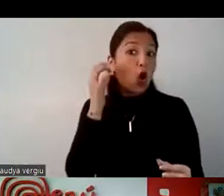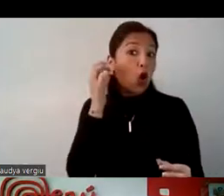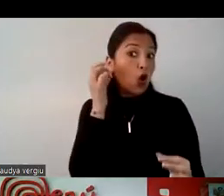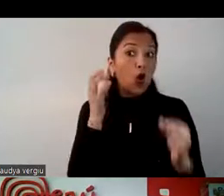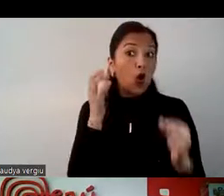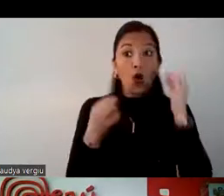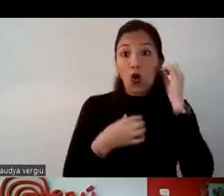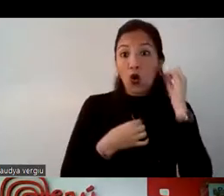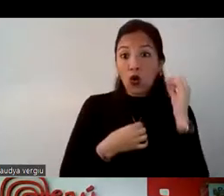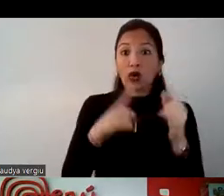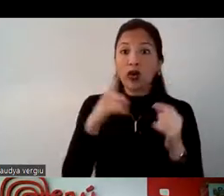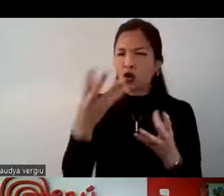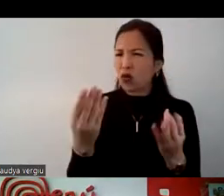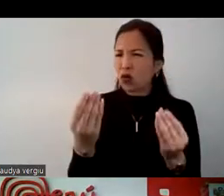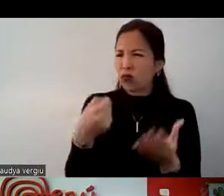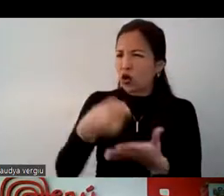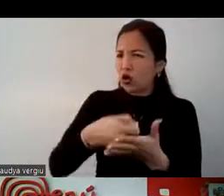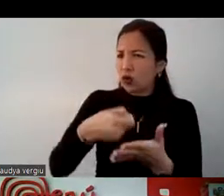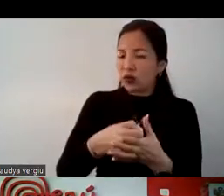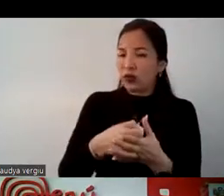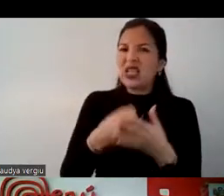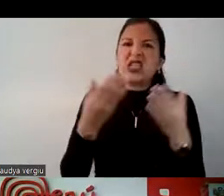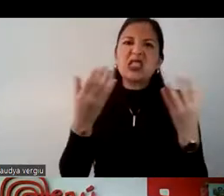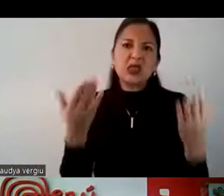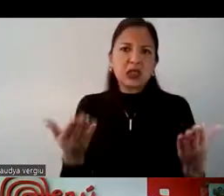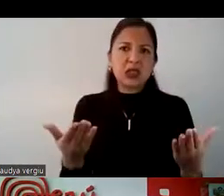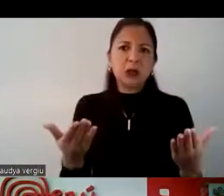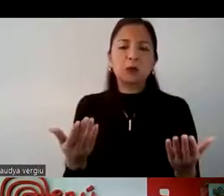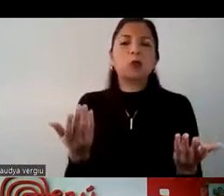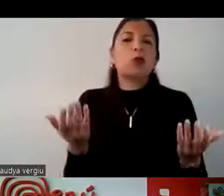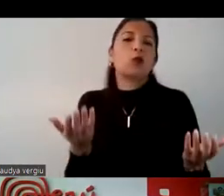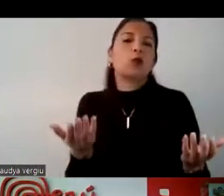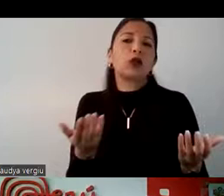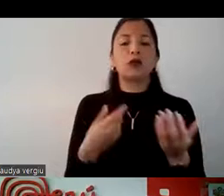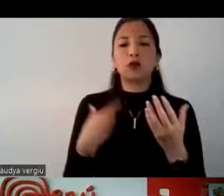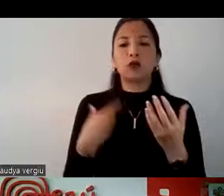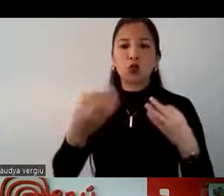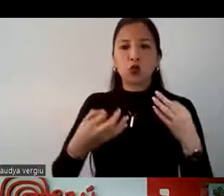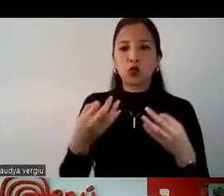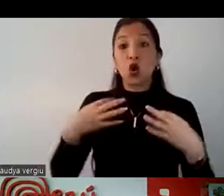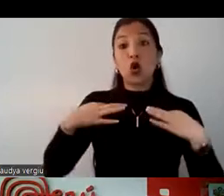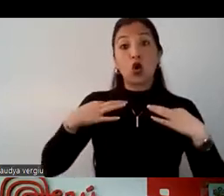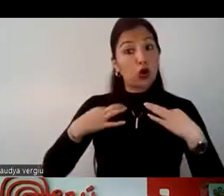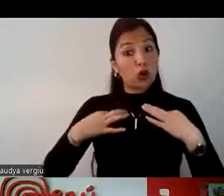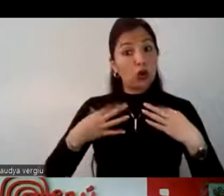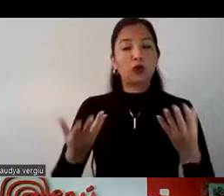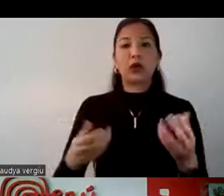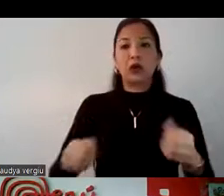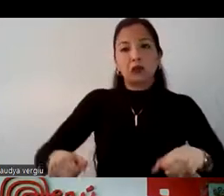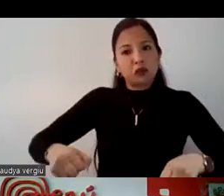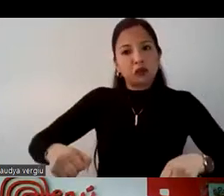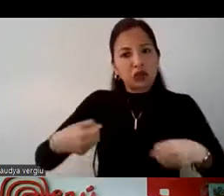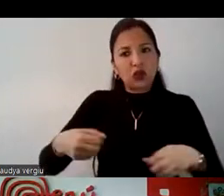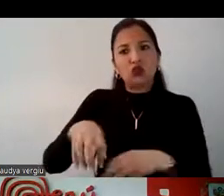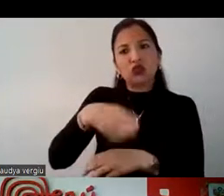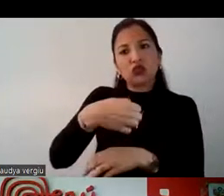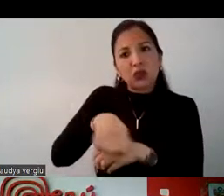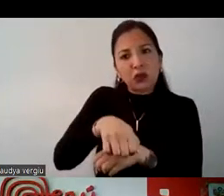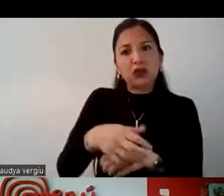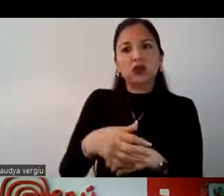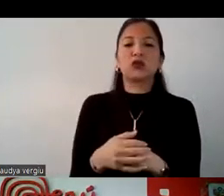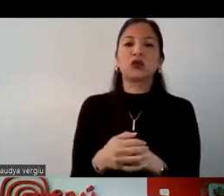como se tiene, que también es importante, pero sí de cosas que ellos utilizan en su día a día, ropa, pantalones, zapatos,